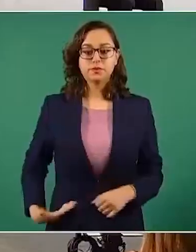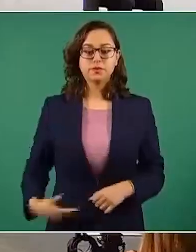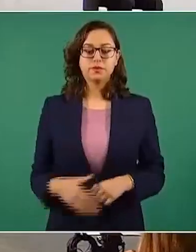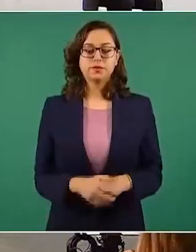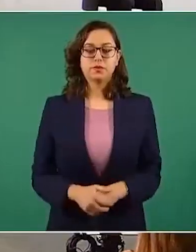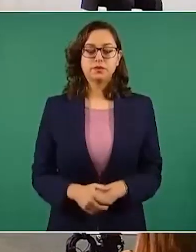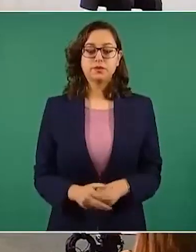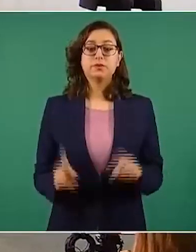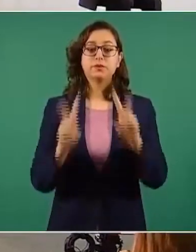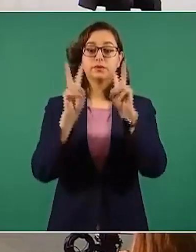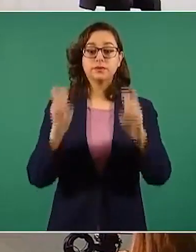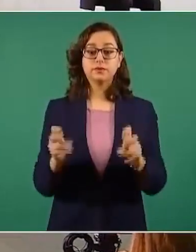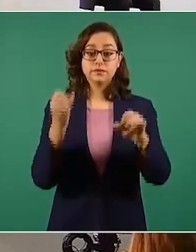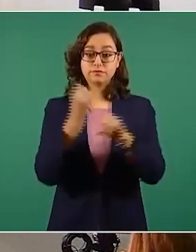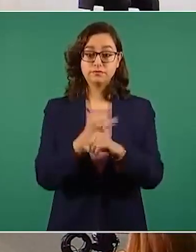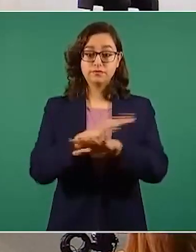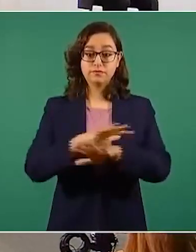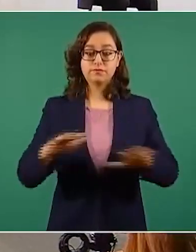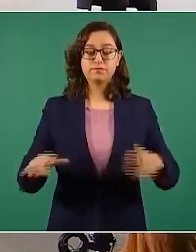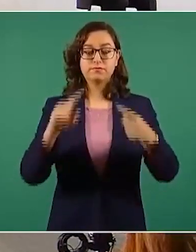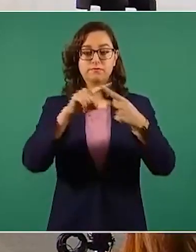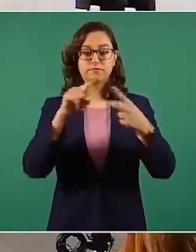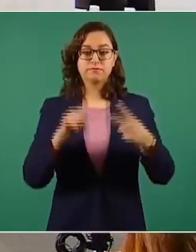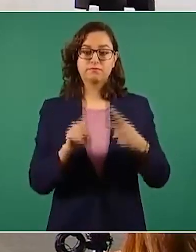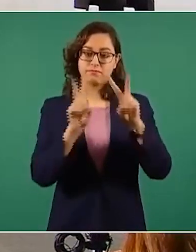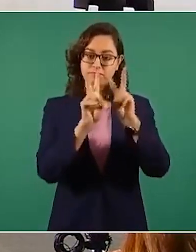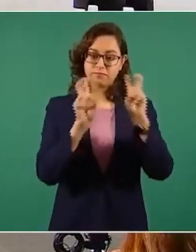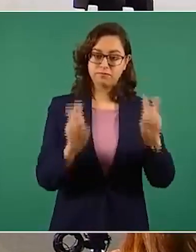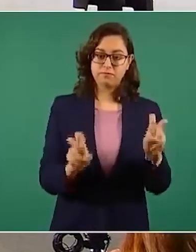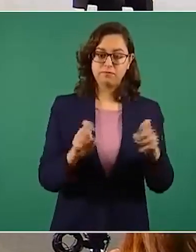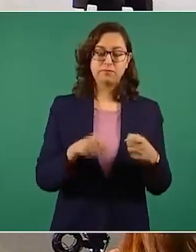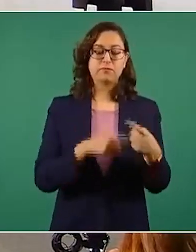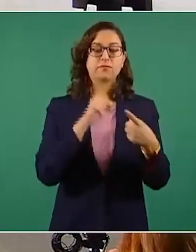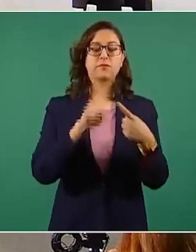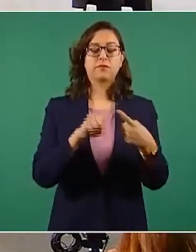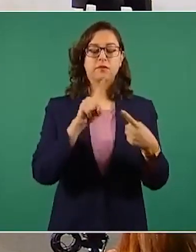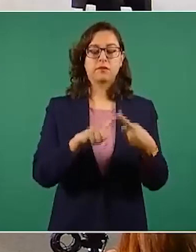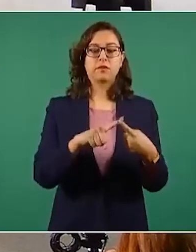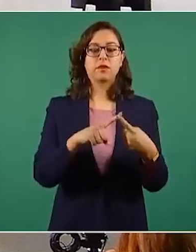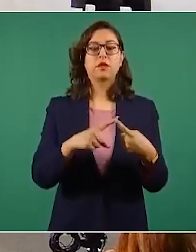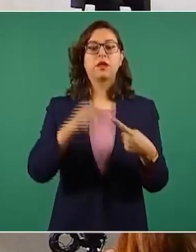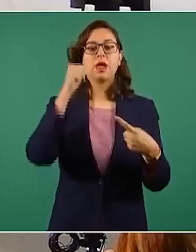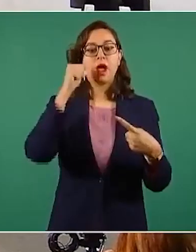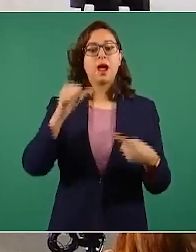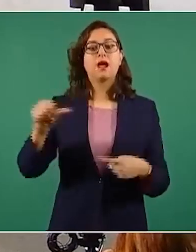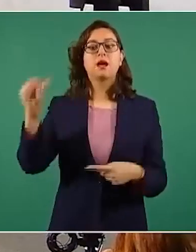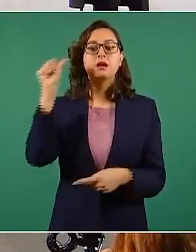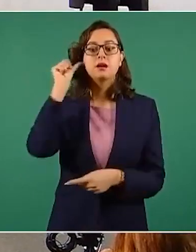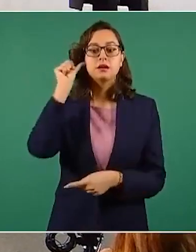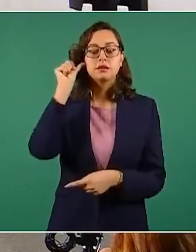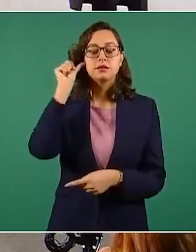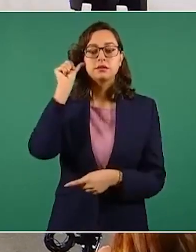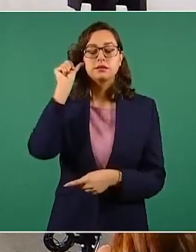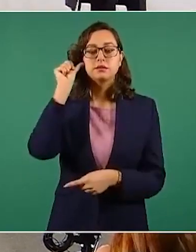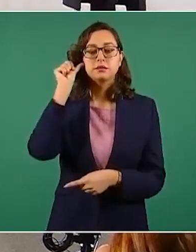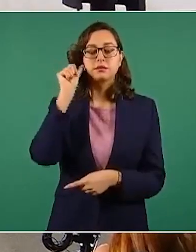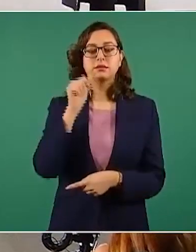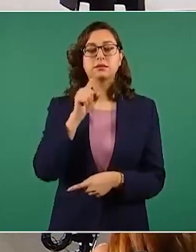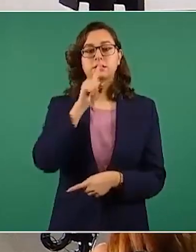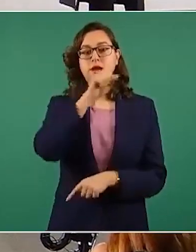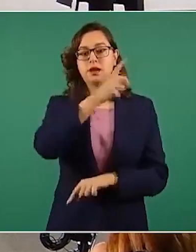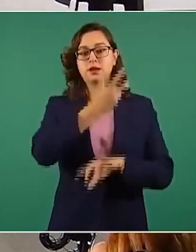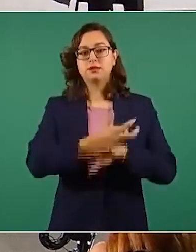Informarles los dos temas que aquí se mencionaron. Ayer hubo una llamada con la